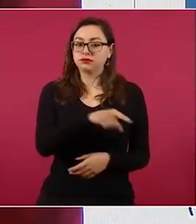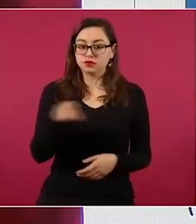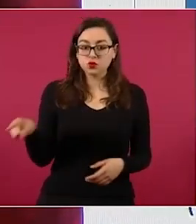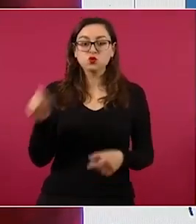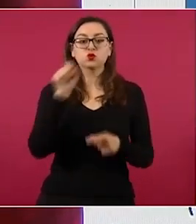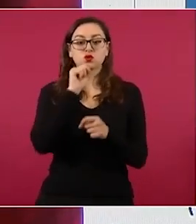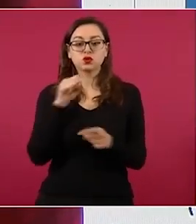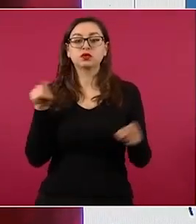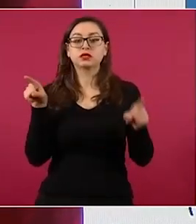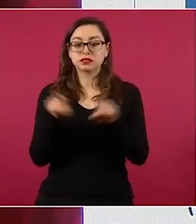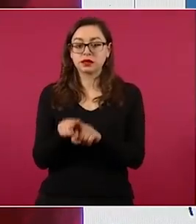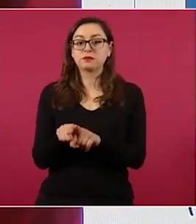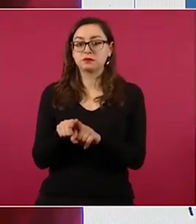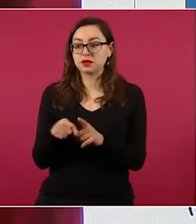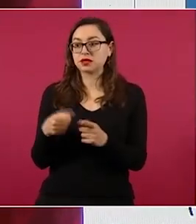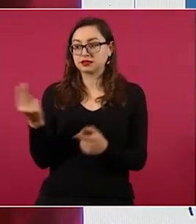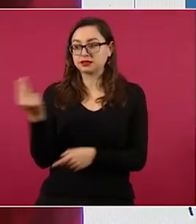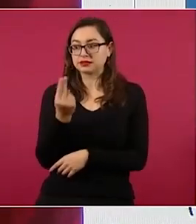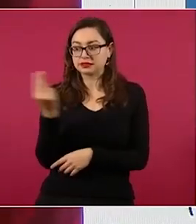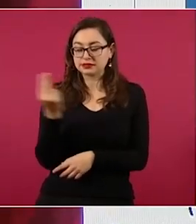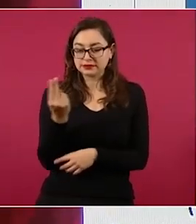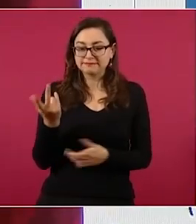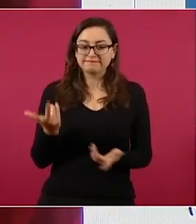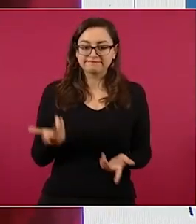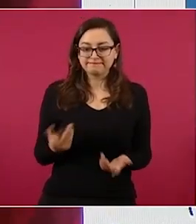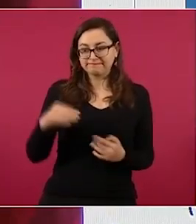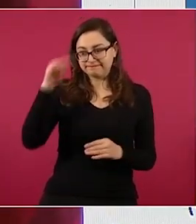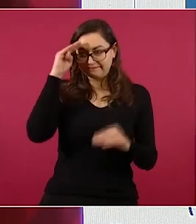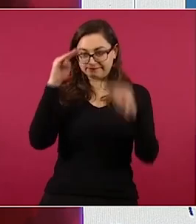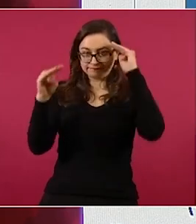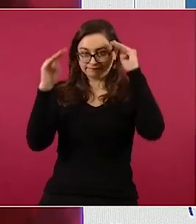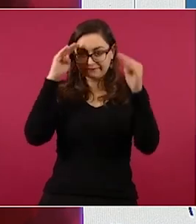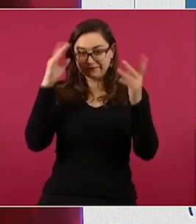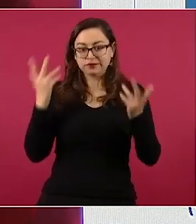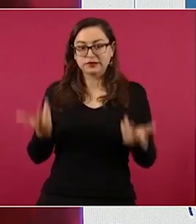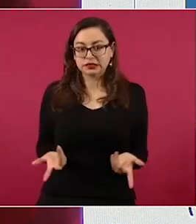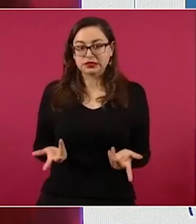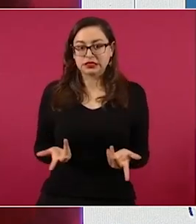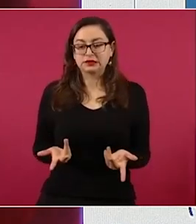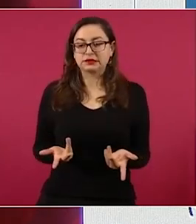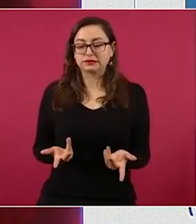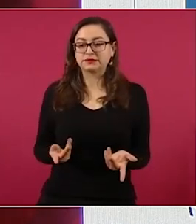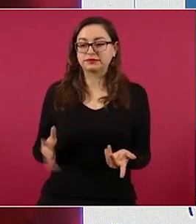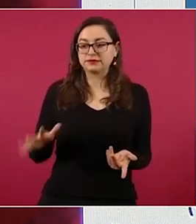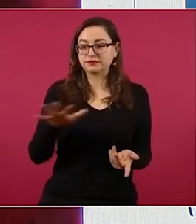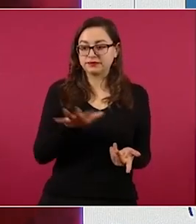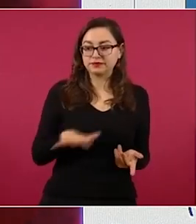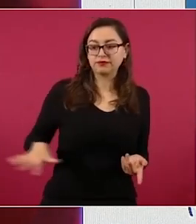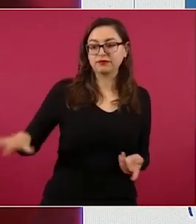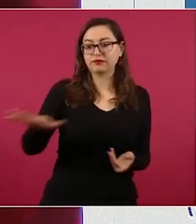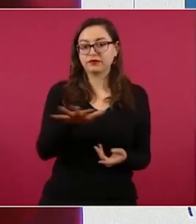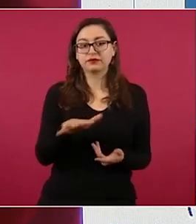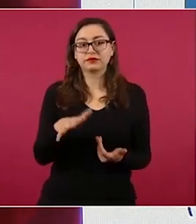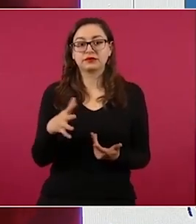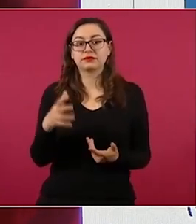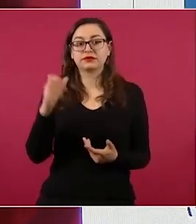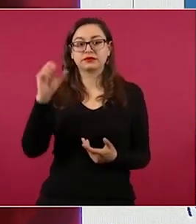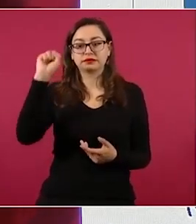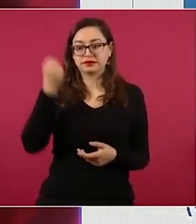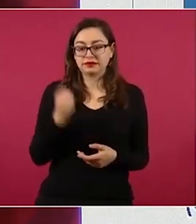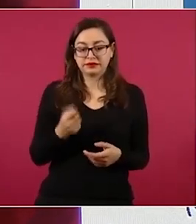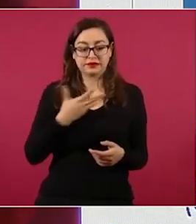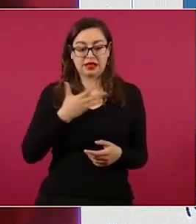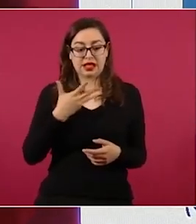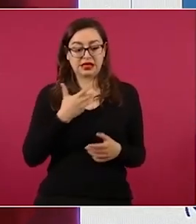de 800 mil hectáreas de temporal, que Sinaloa tiene 600 mil hectáreas de